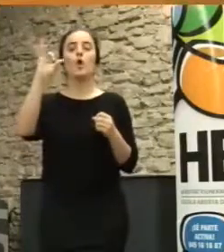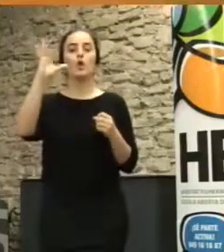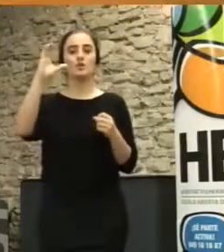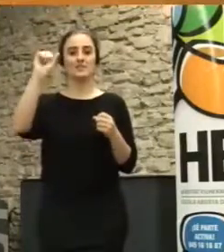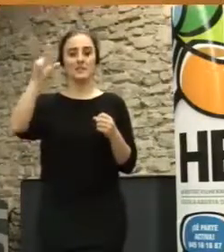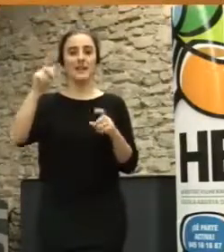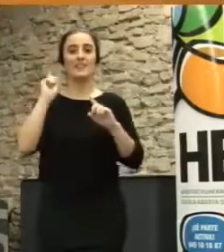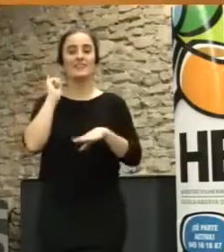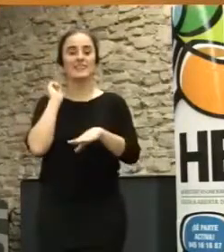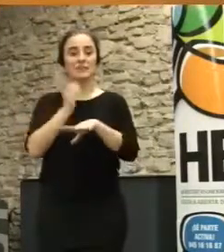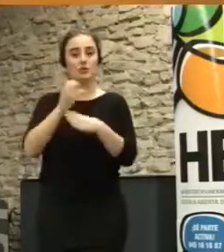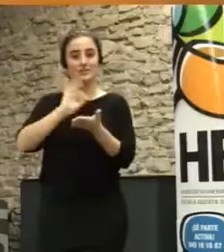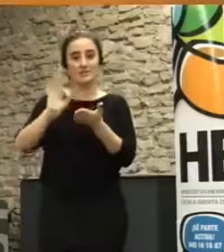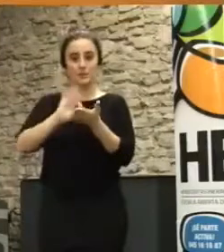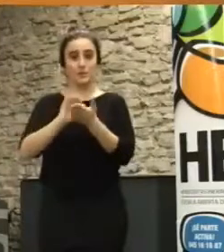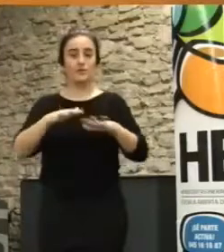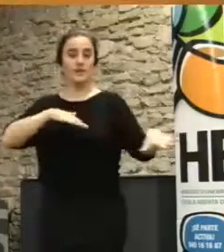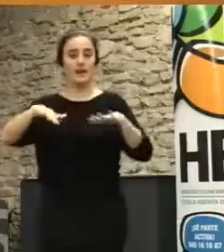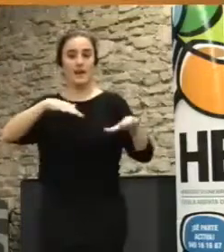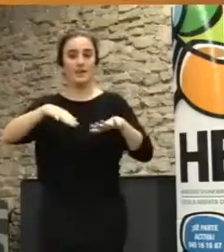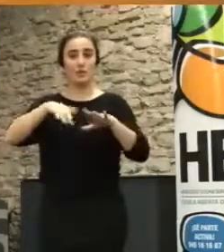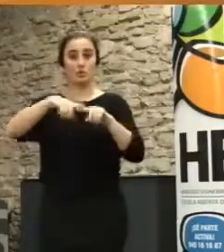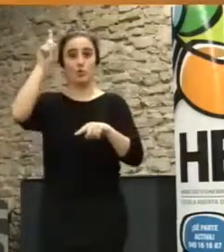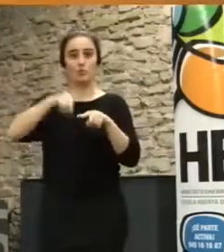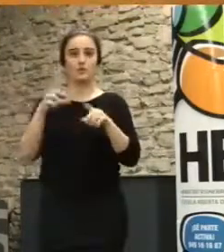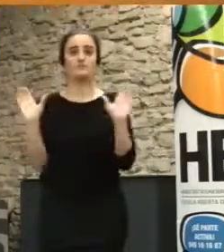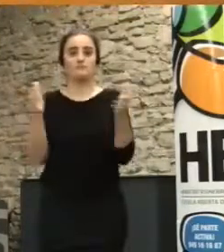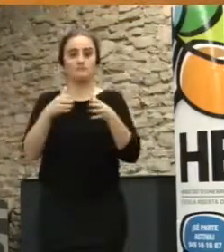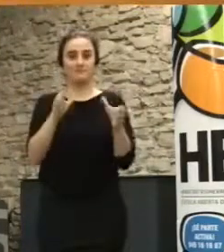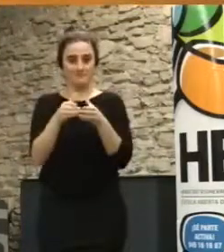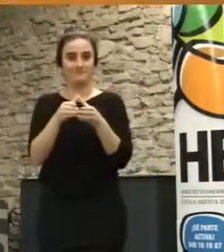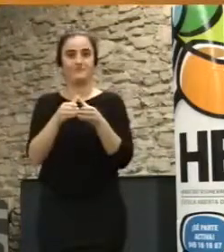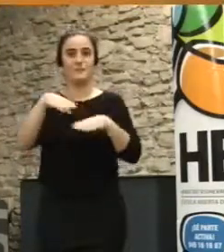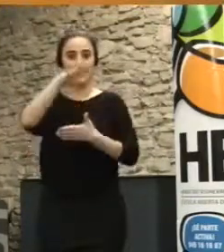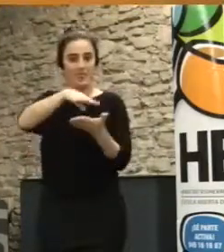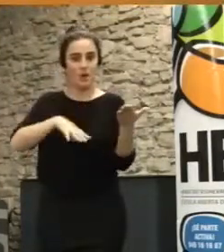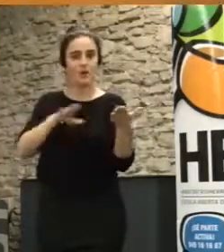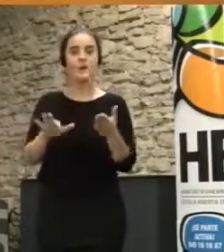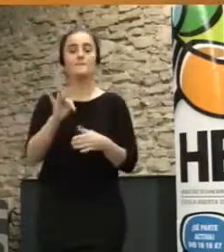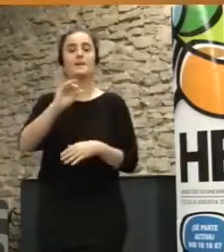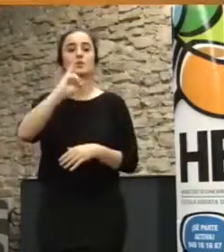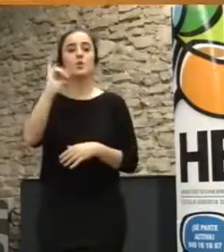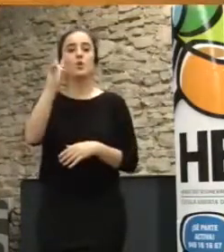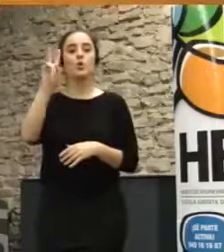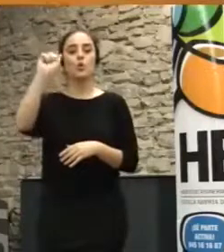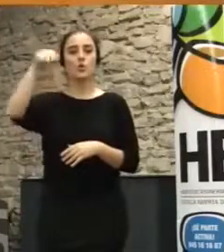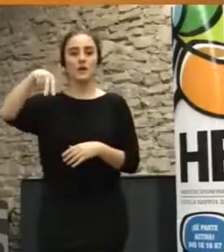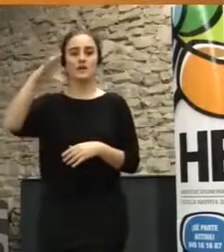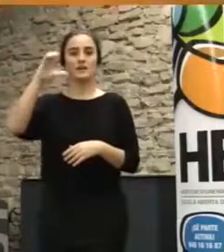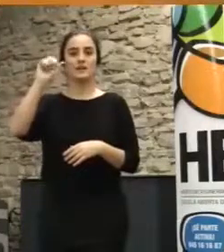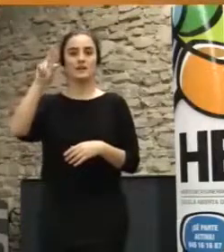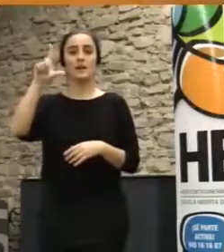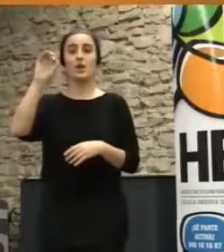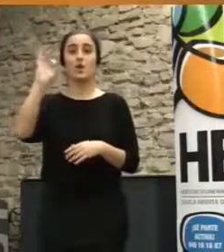del Servicio de Acción Comunitaria del Ayuntamiento de Barcelona, y con Juan Carlos Escudero, que está